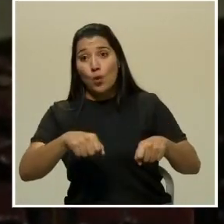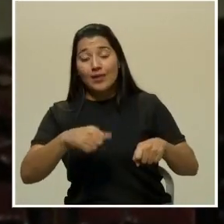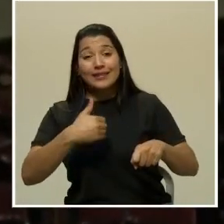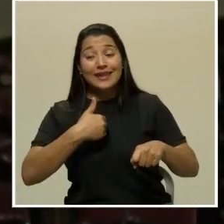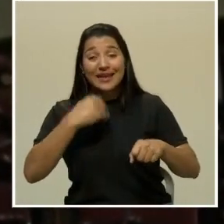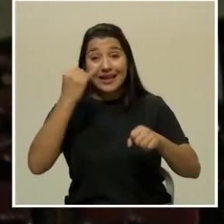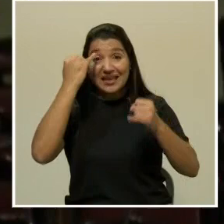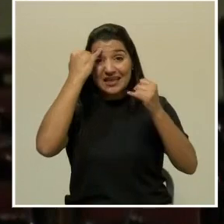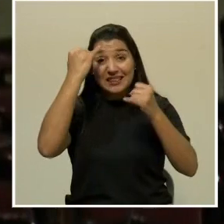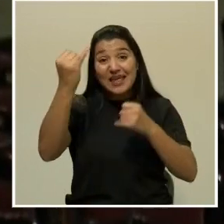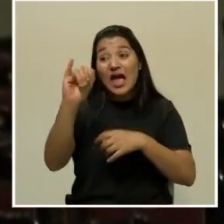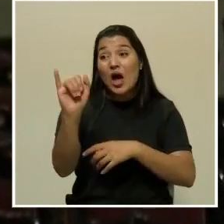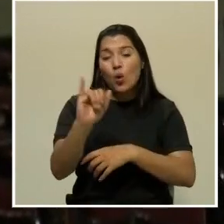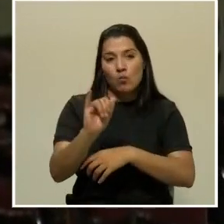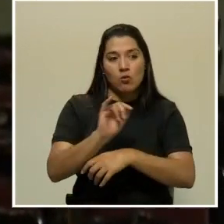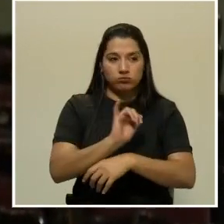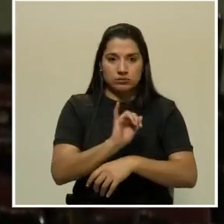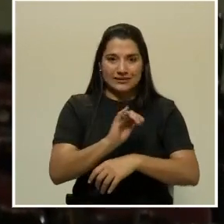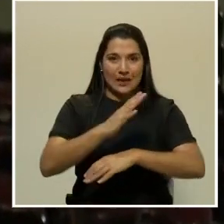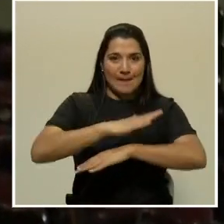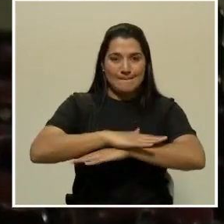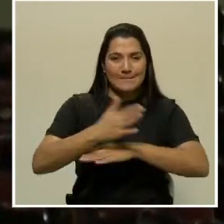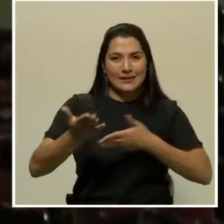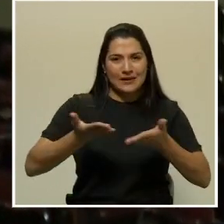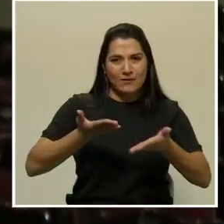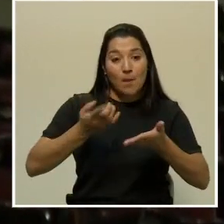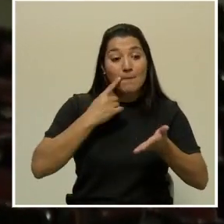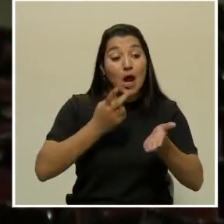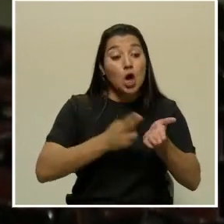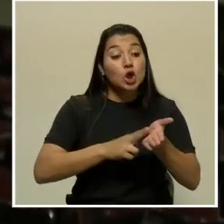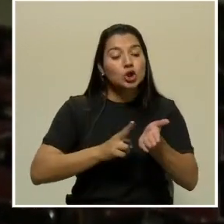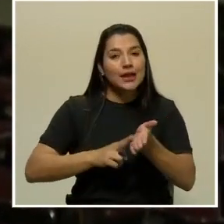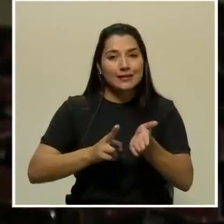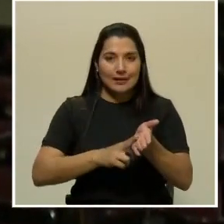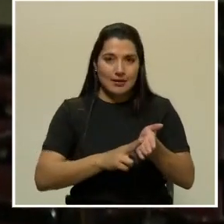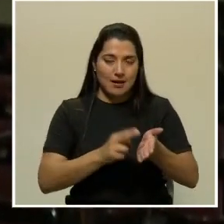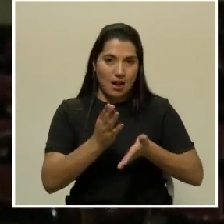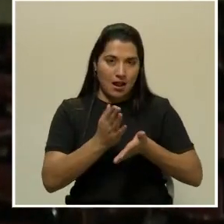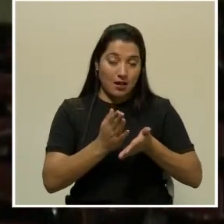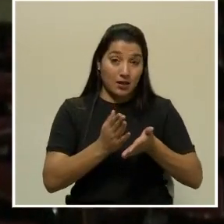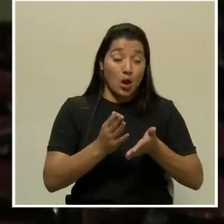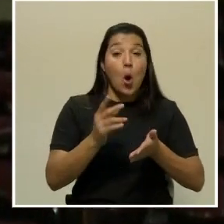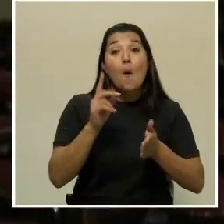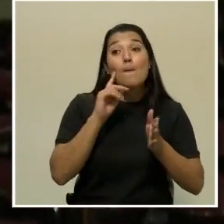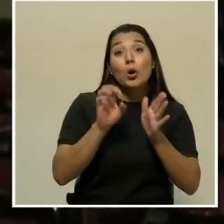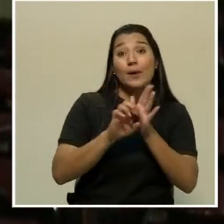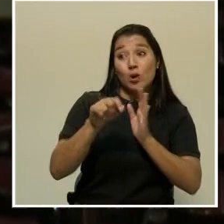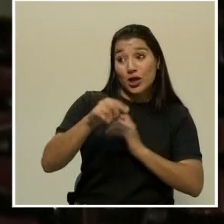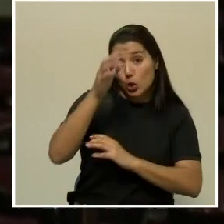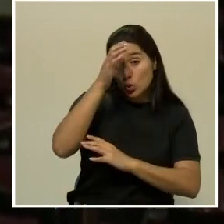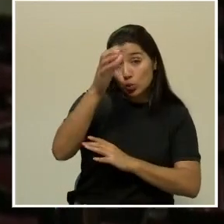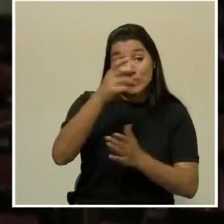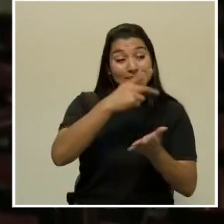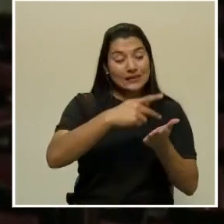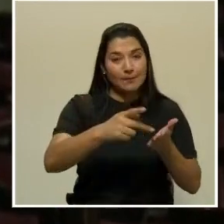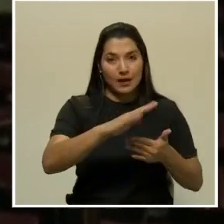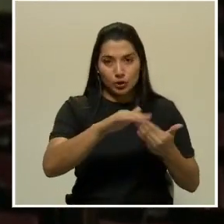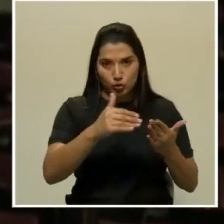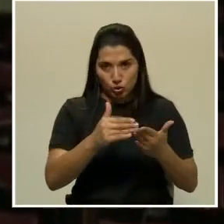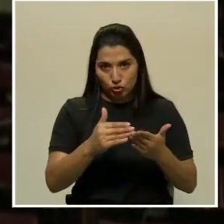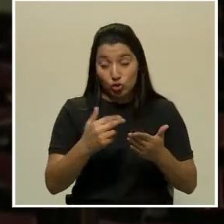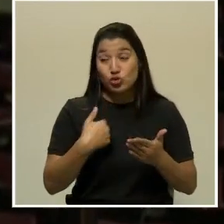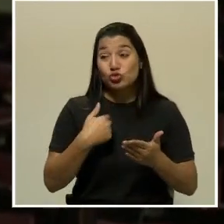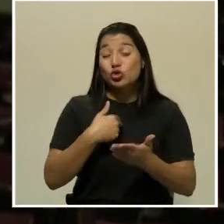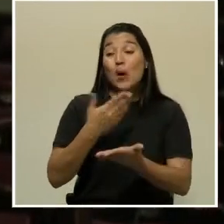por ejemplo, en Aquicultura se pagan todos los artistas. Por ejemplo, en la convocatoria se presentaron 80